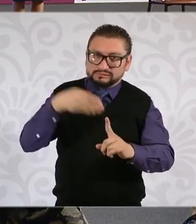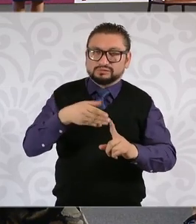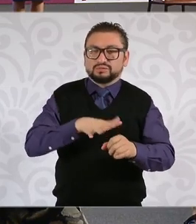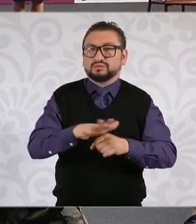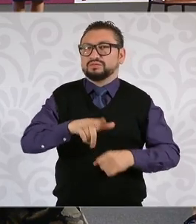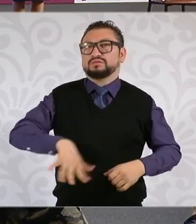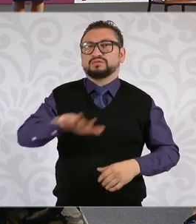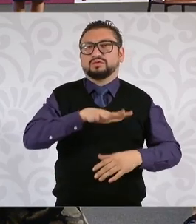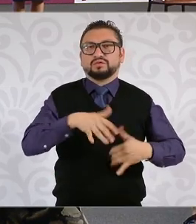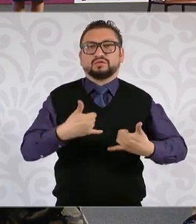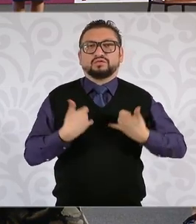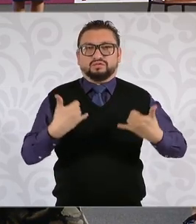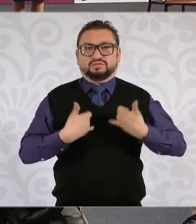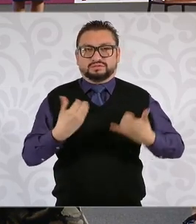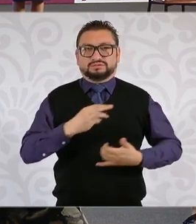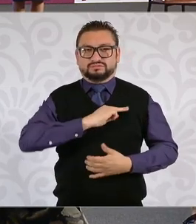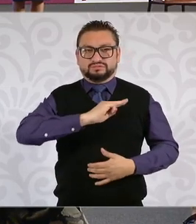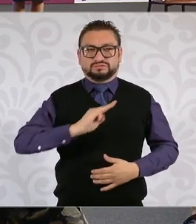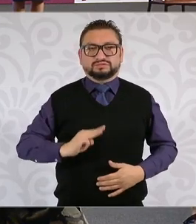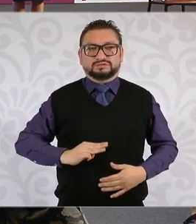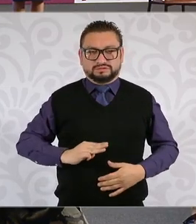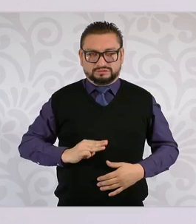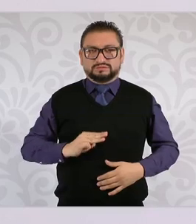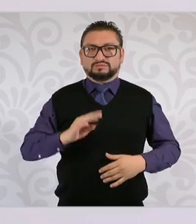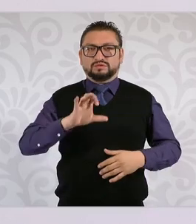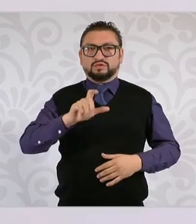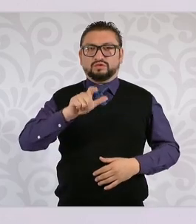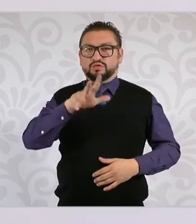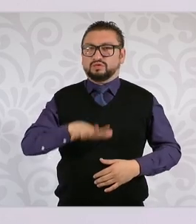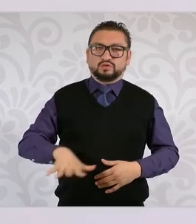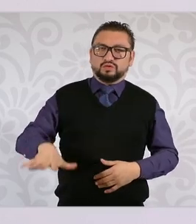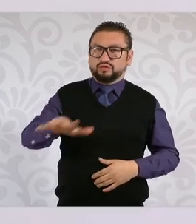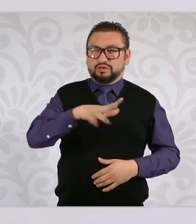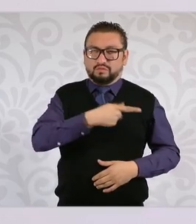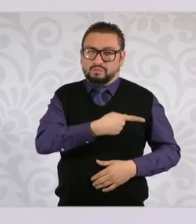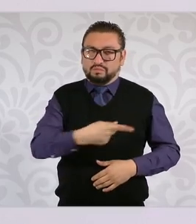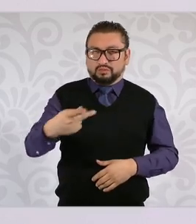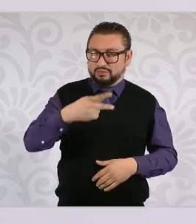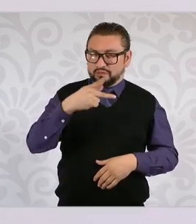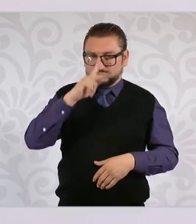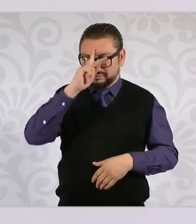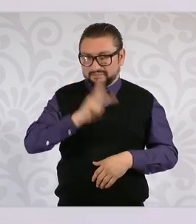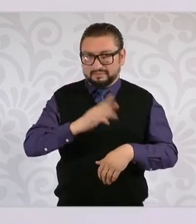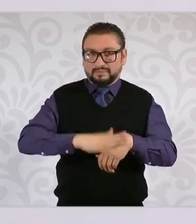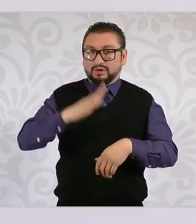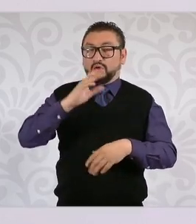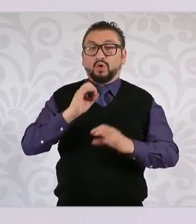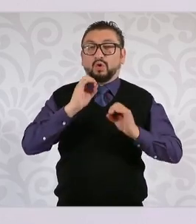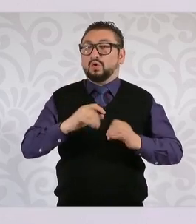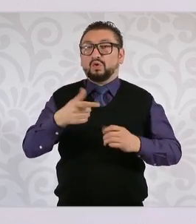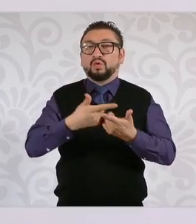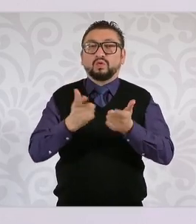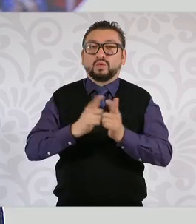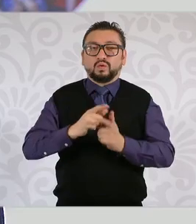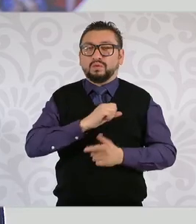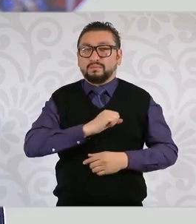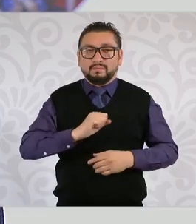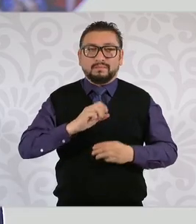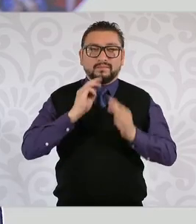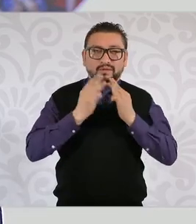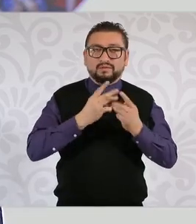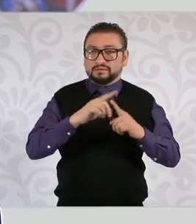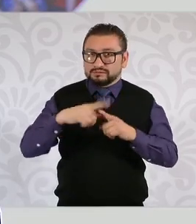a las y los jóvenes que habitan los municipios y colonias con mayor pobreza y con mayor incidencia delictiva, siendo una